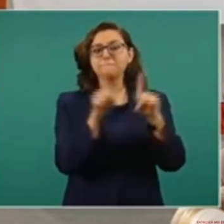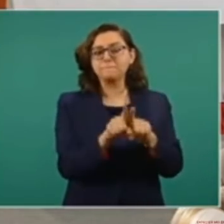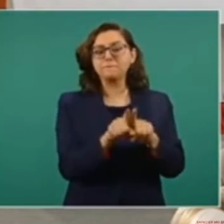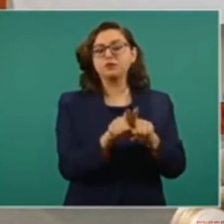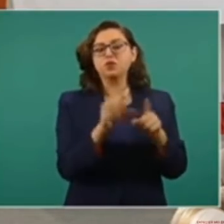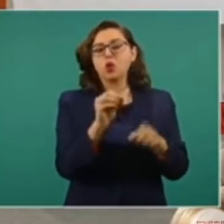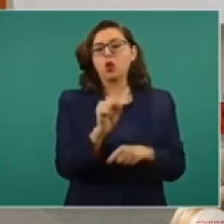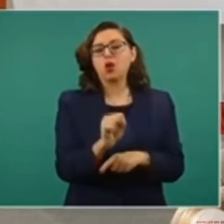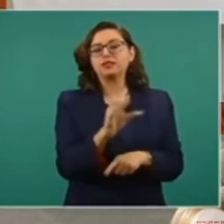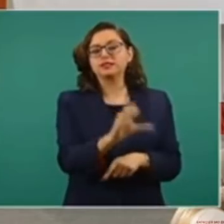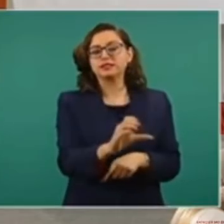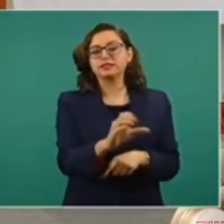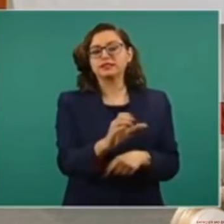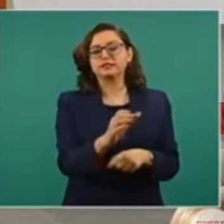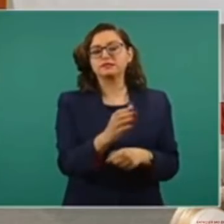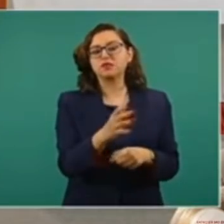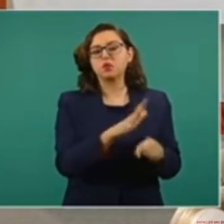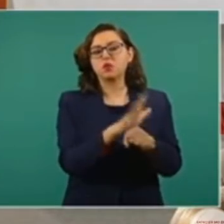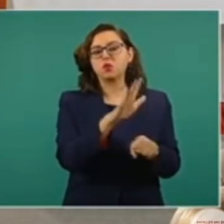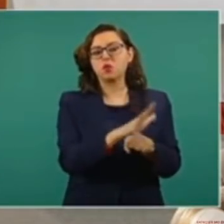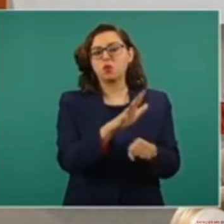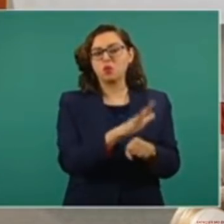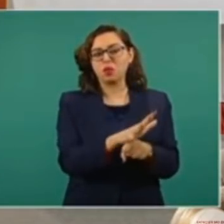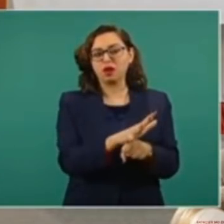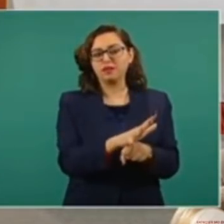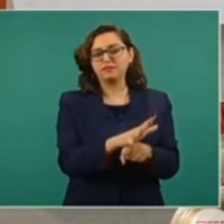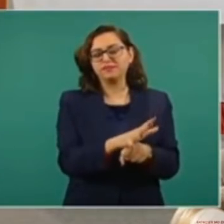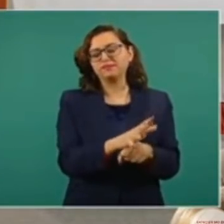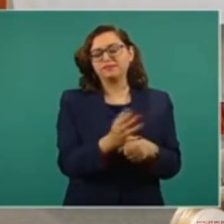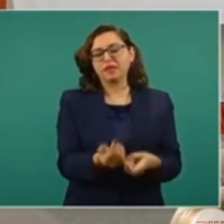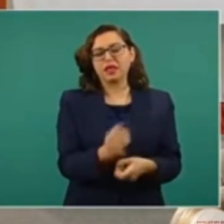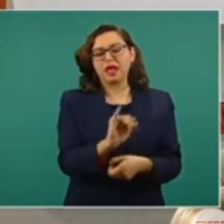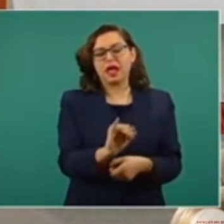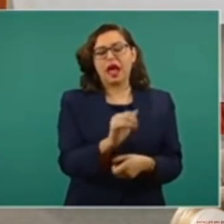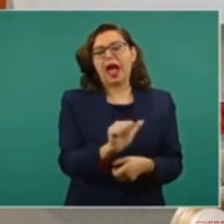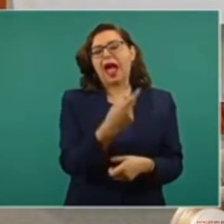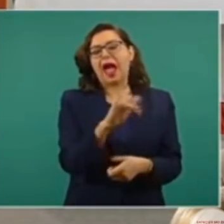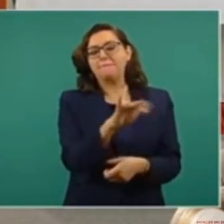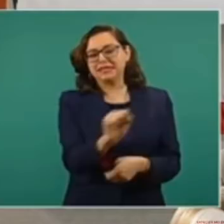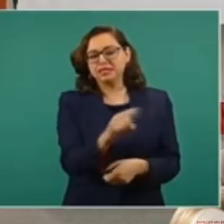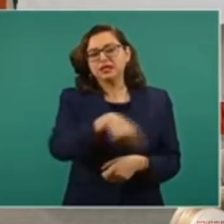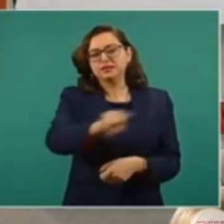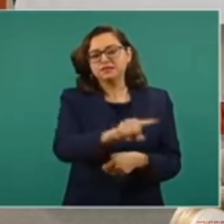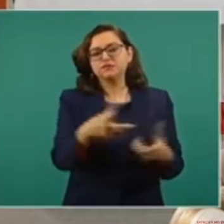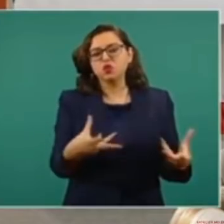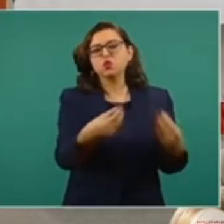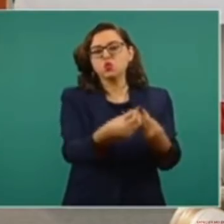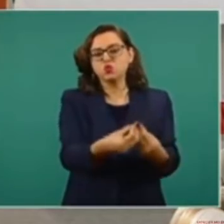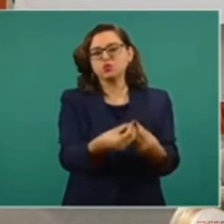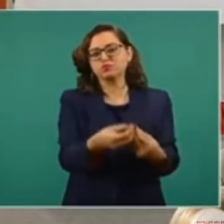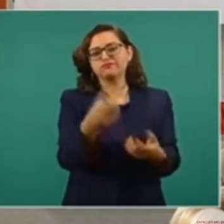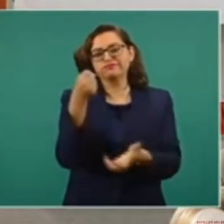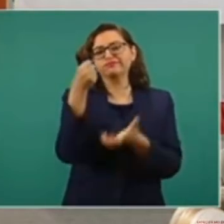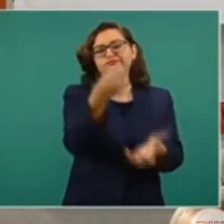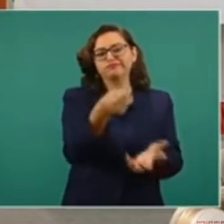a través de lo que se conoce como las instituciones de asistencia privada, que básicamente funcionan con dinero